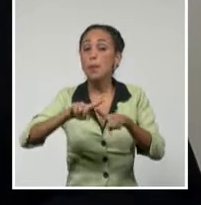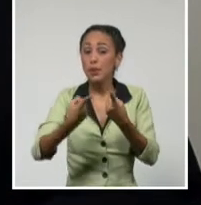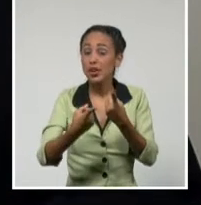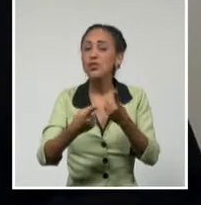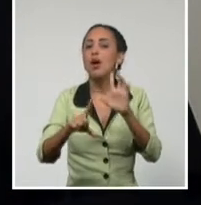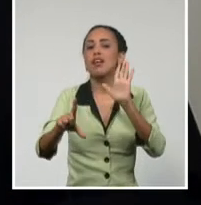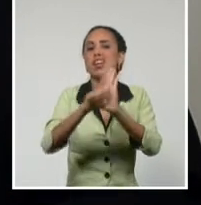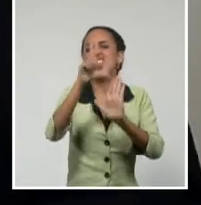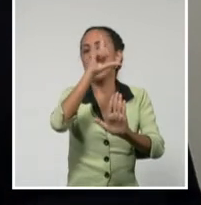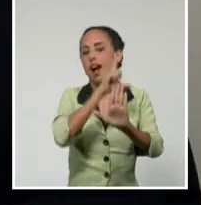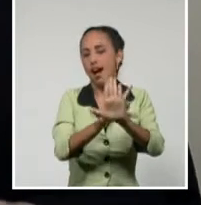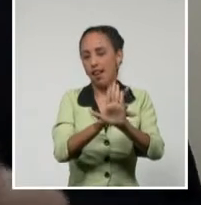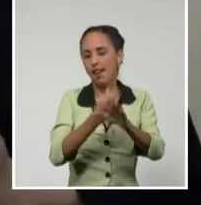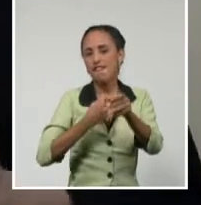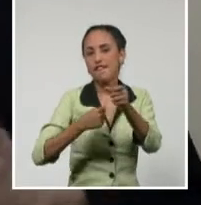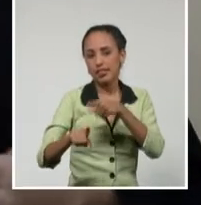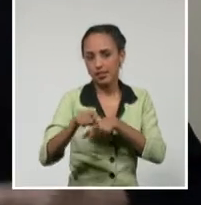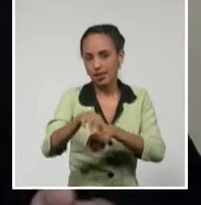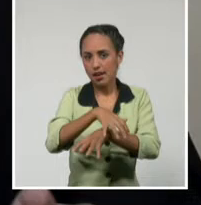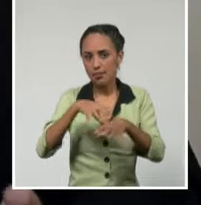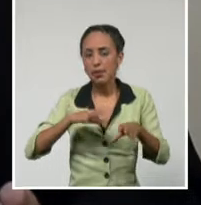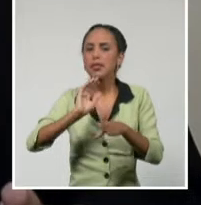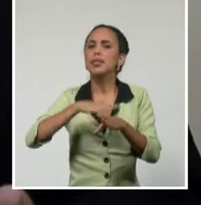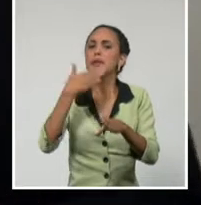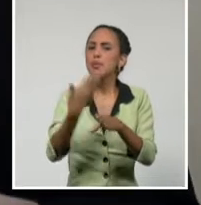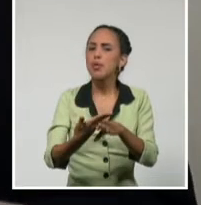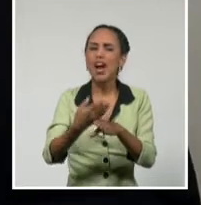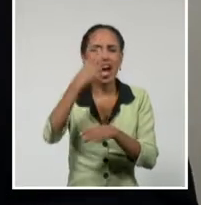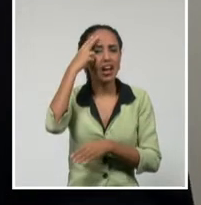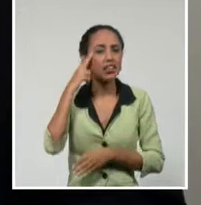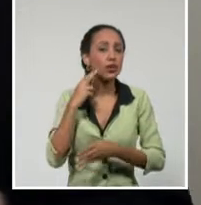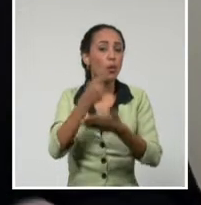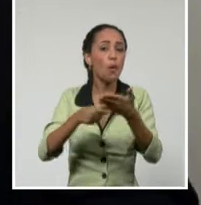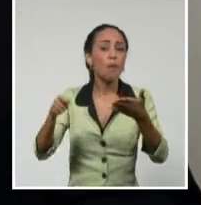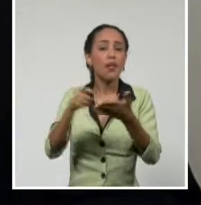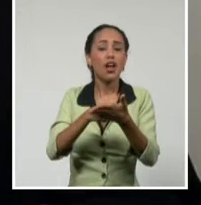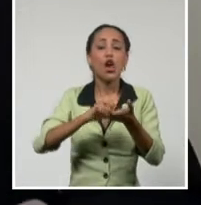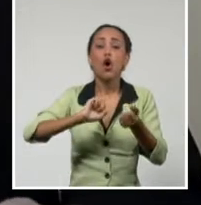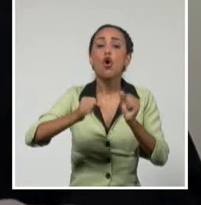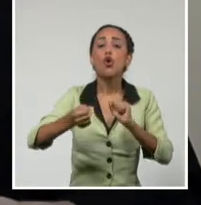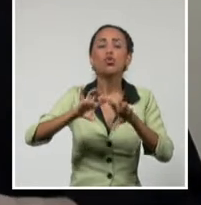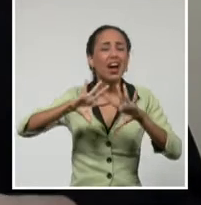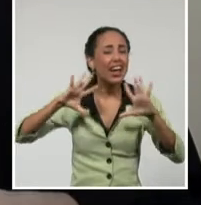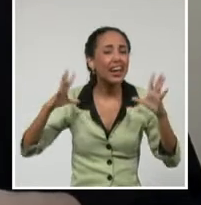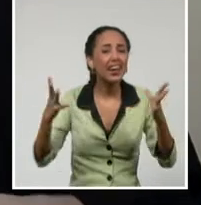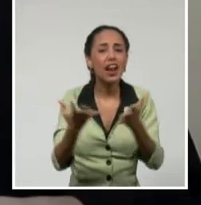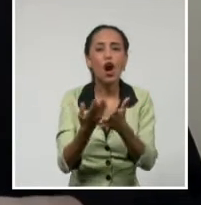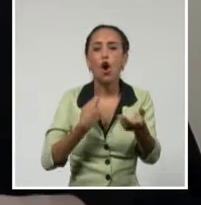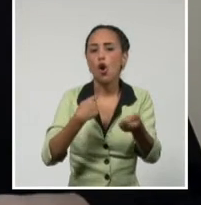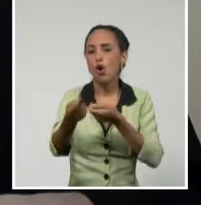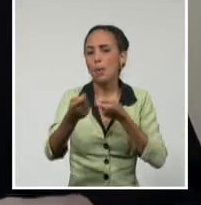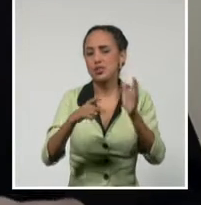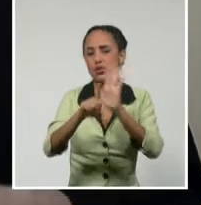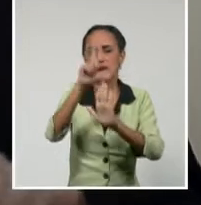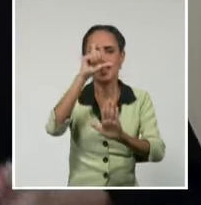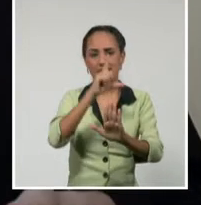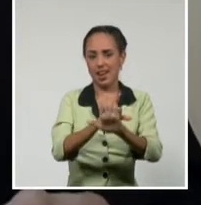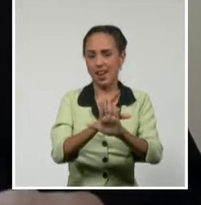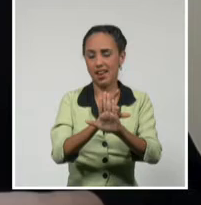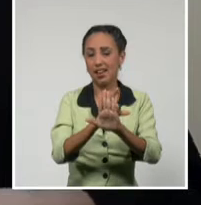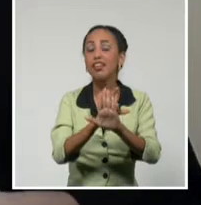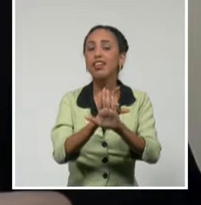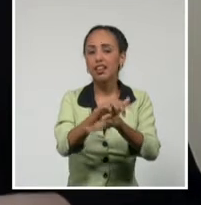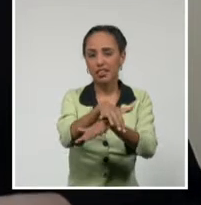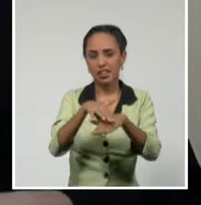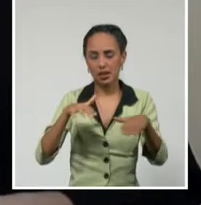peligro de extinción y se retomaron viejos planes para frenar de manera general el comercio ilegal e inadecuado de